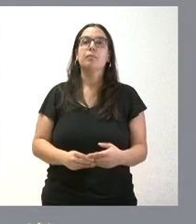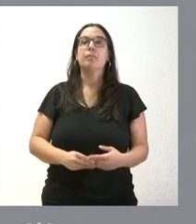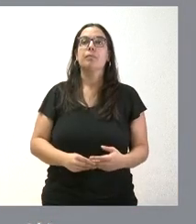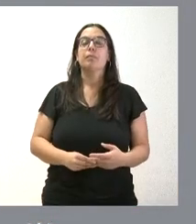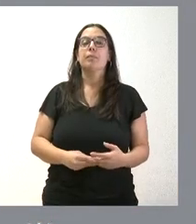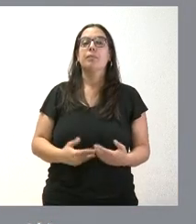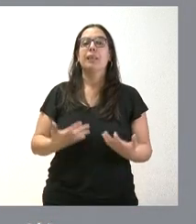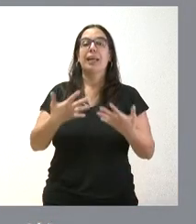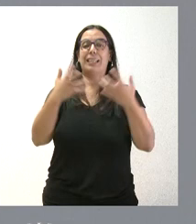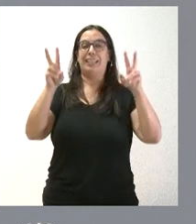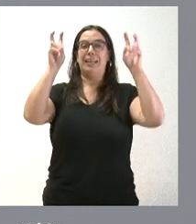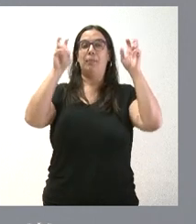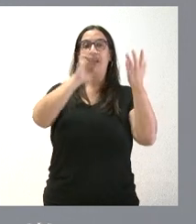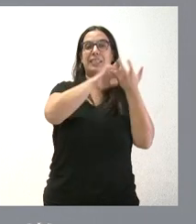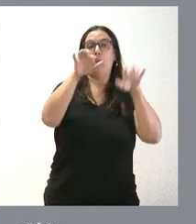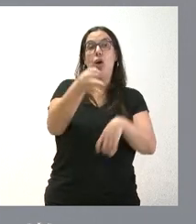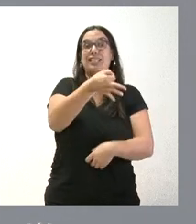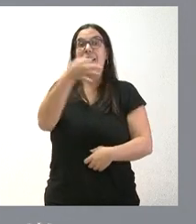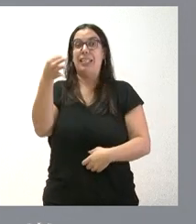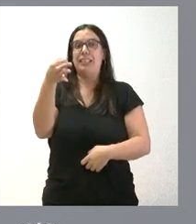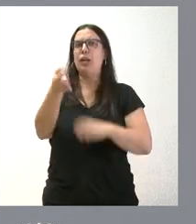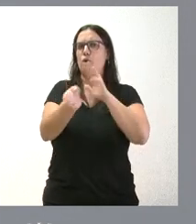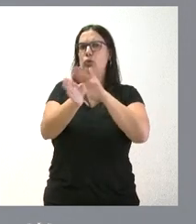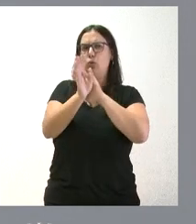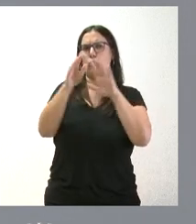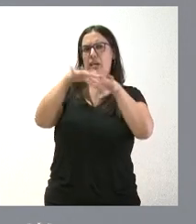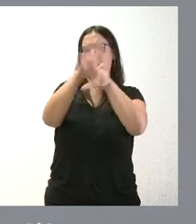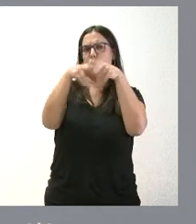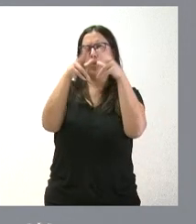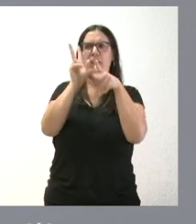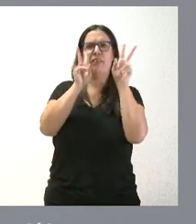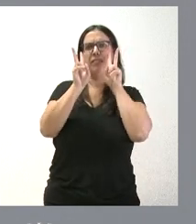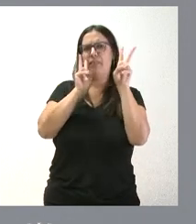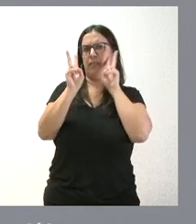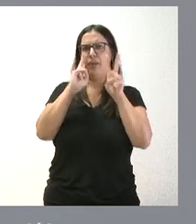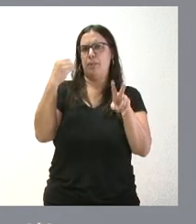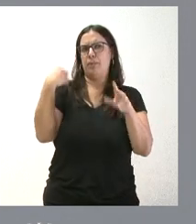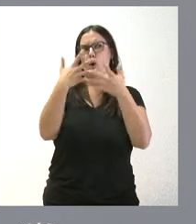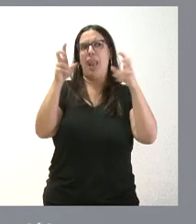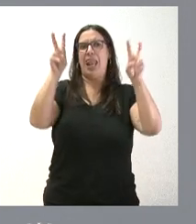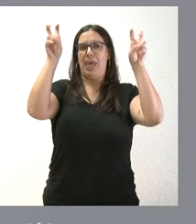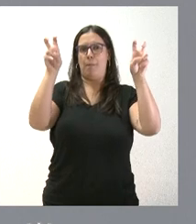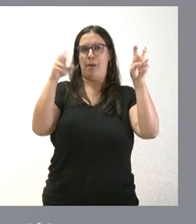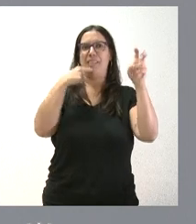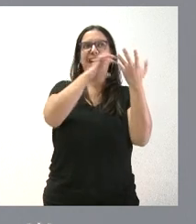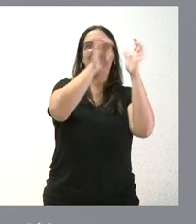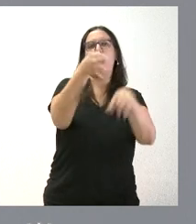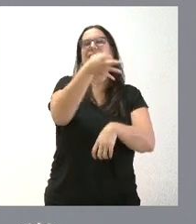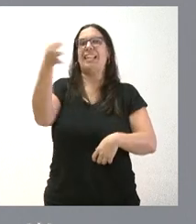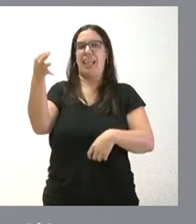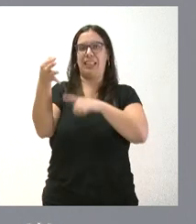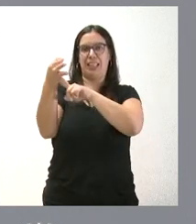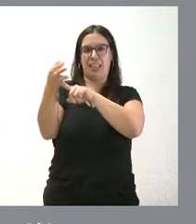de Castilla y León excelente se sigue usando en las redes sociales, porque usted habrá visto que en esas redes sociales pone claramente ese lema de Castilla y León excelente. Hay que